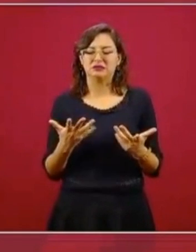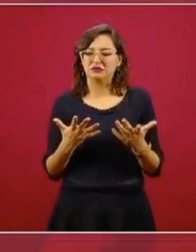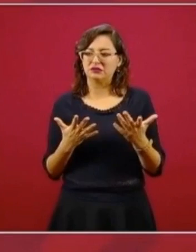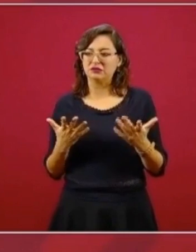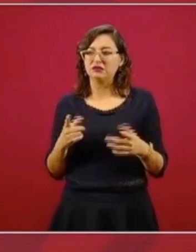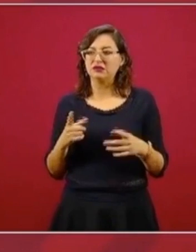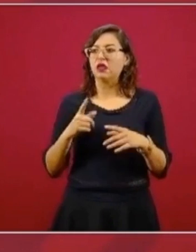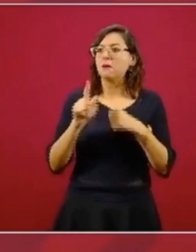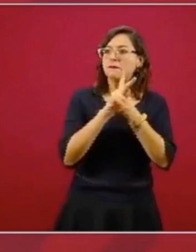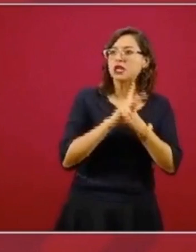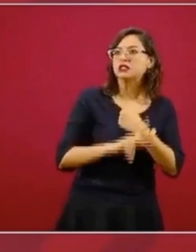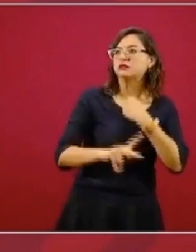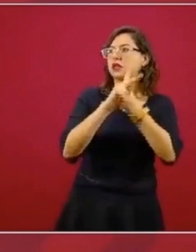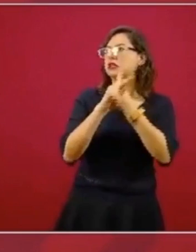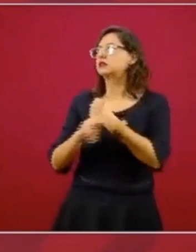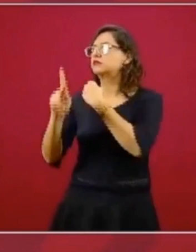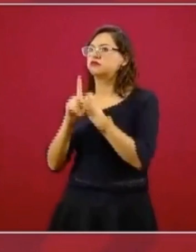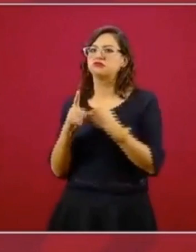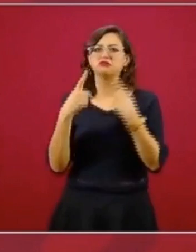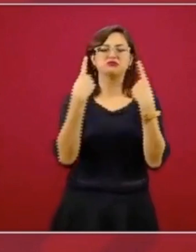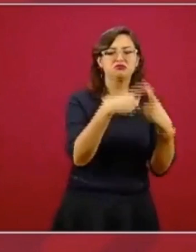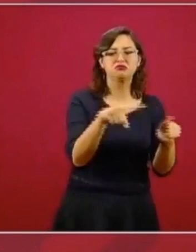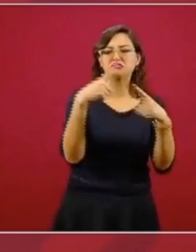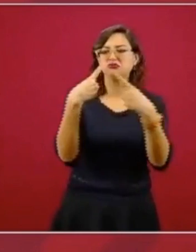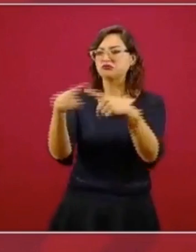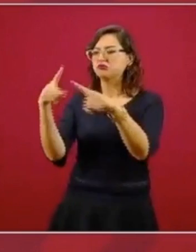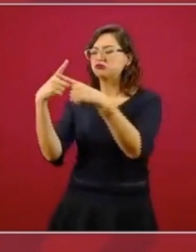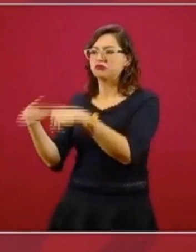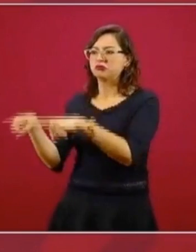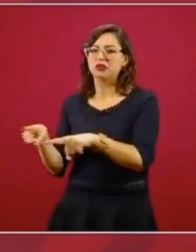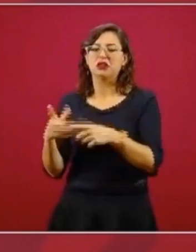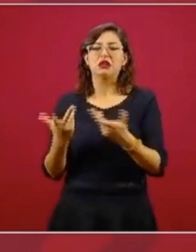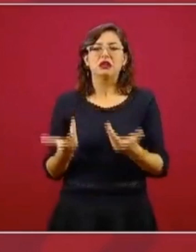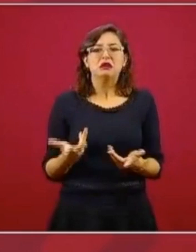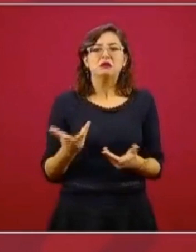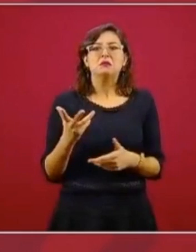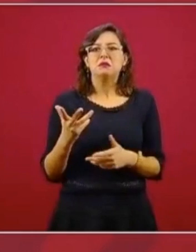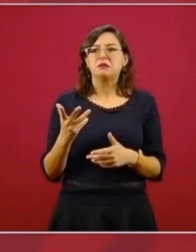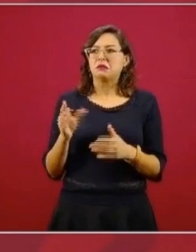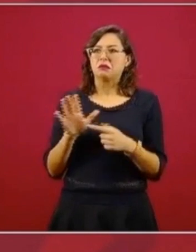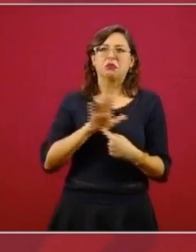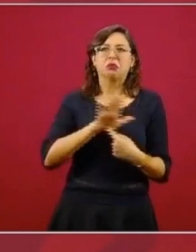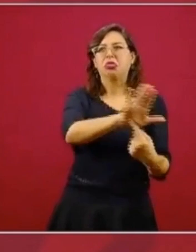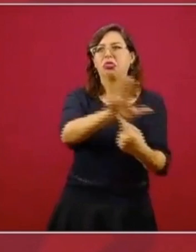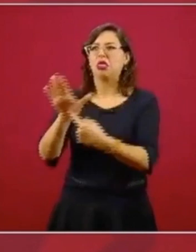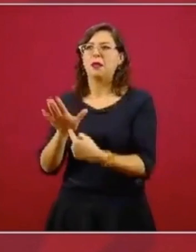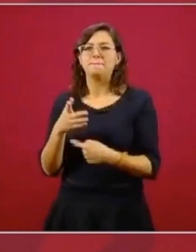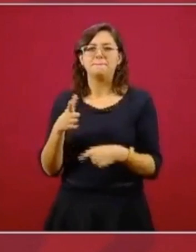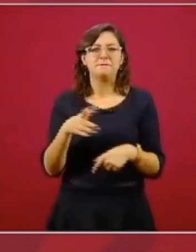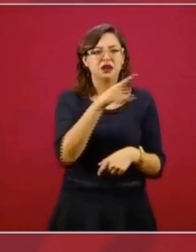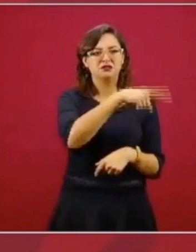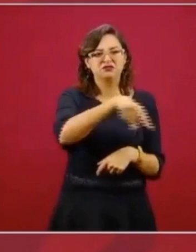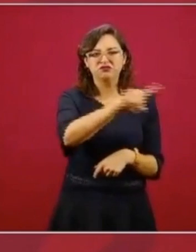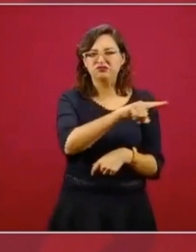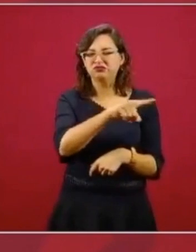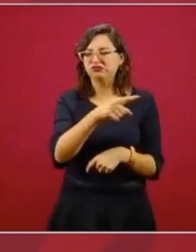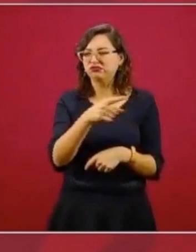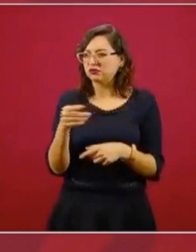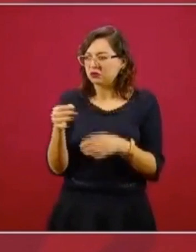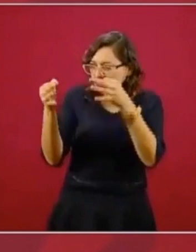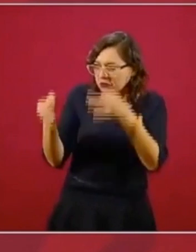de carácter político, ideológico, con estos